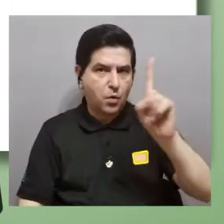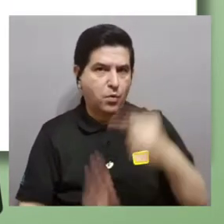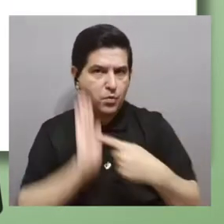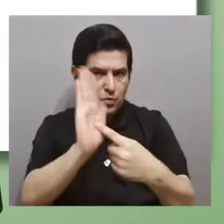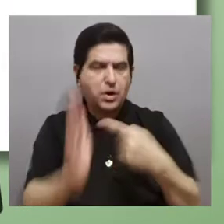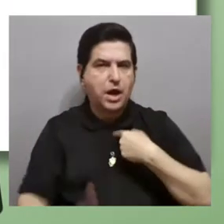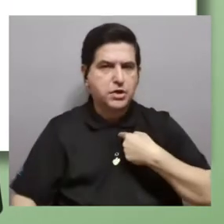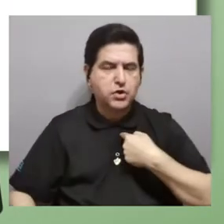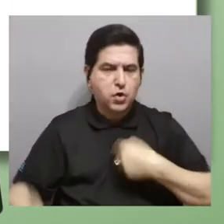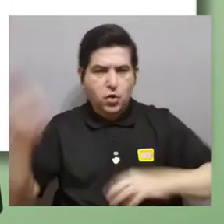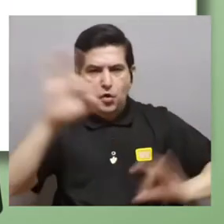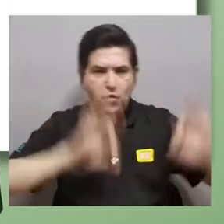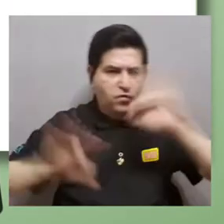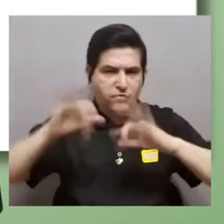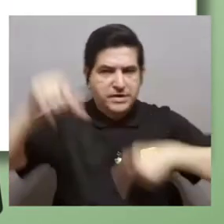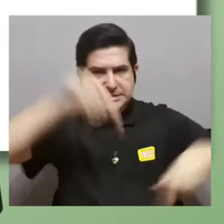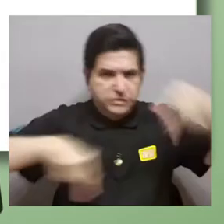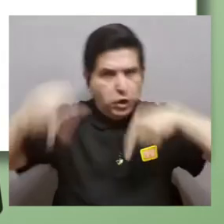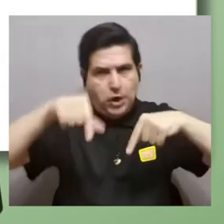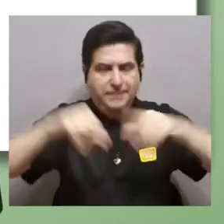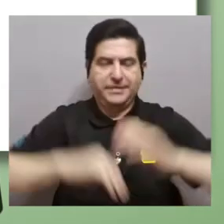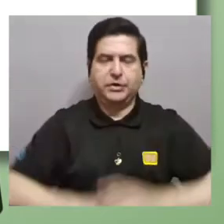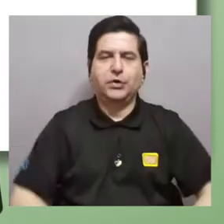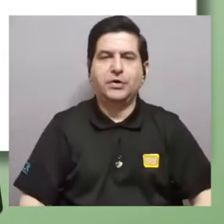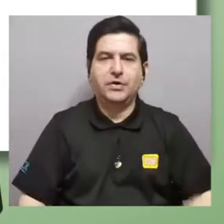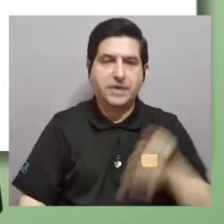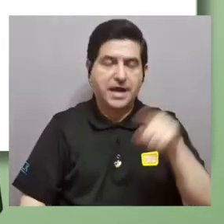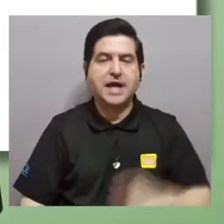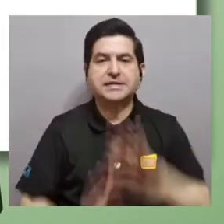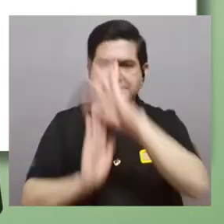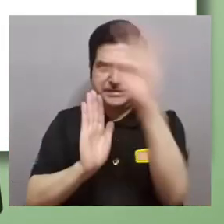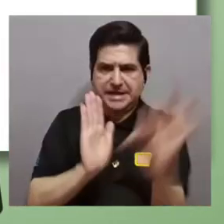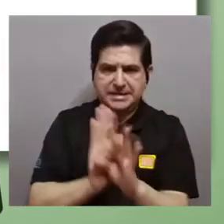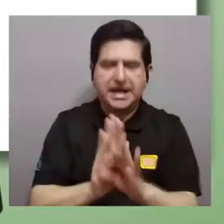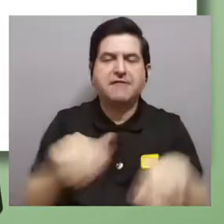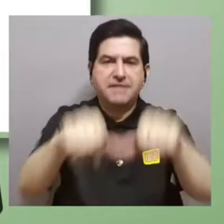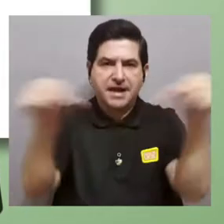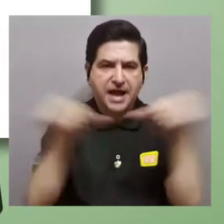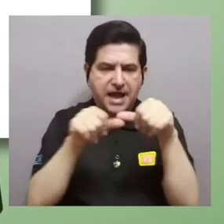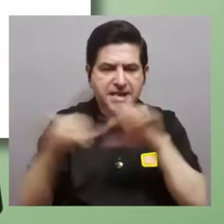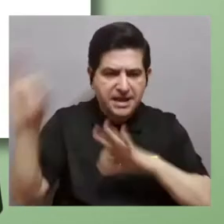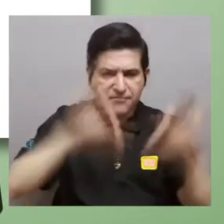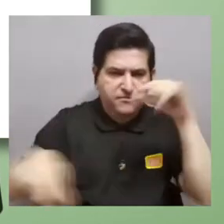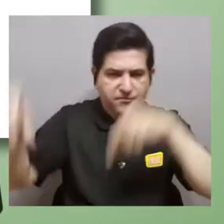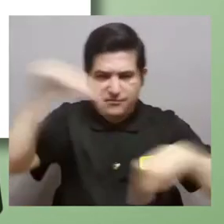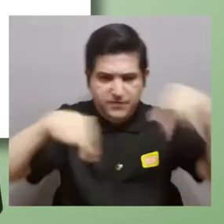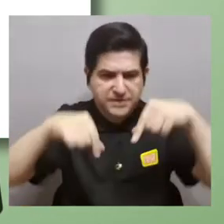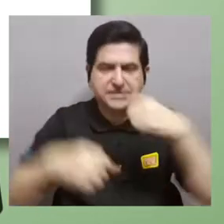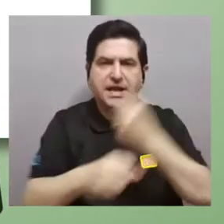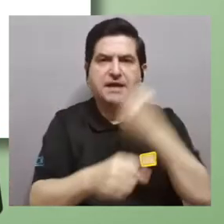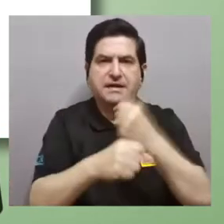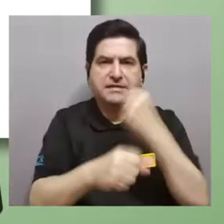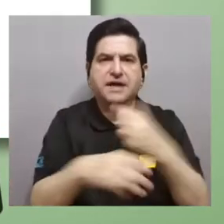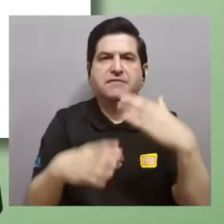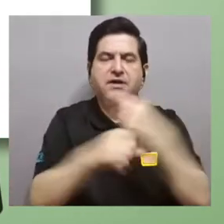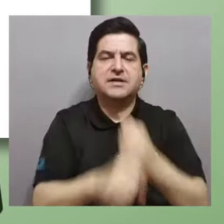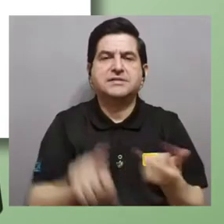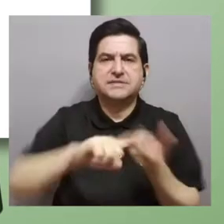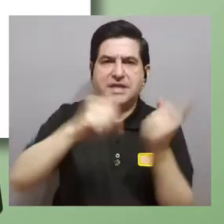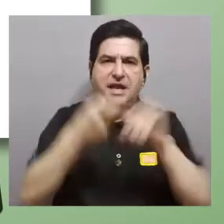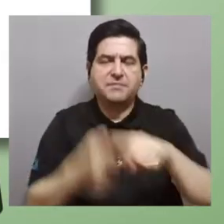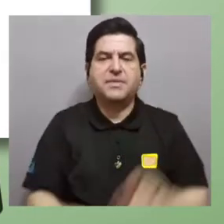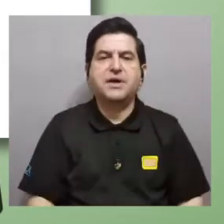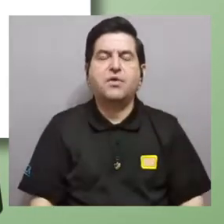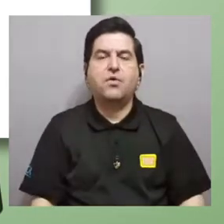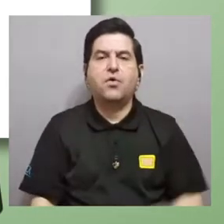Esta es una que pongo porque yo soy físico-químico y pues esta tabla, estas áreas de la físico-química, este pequeño trabajo